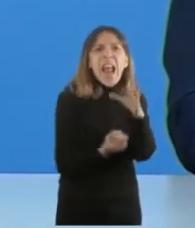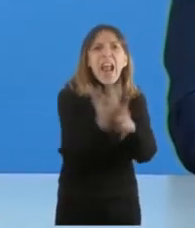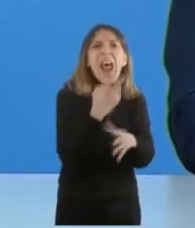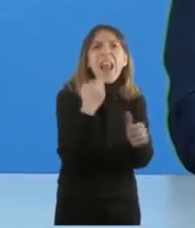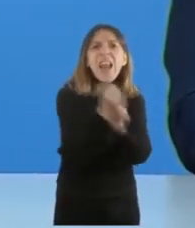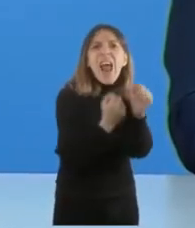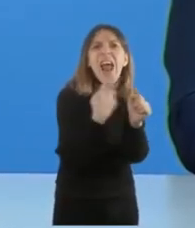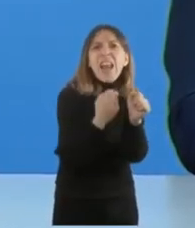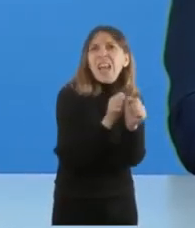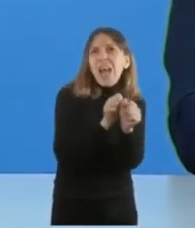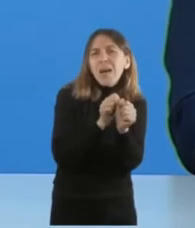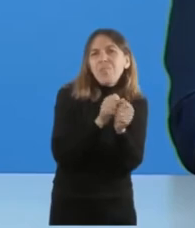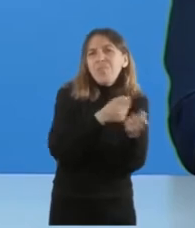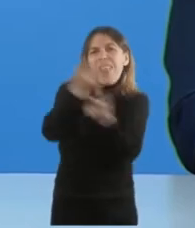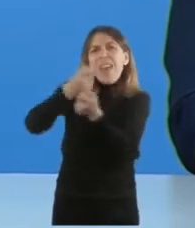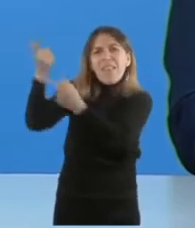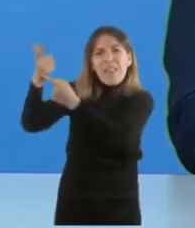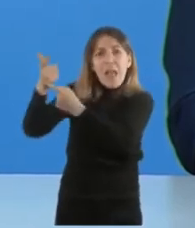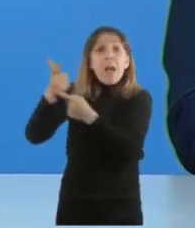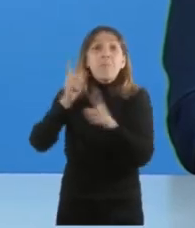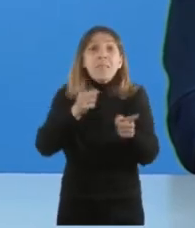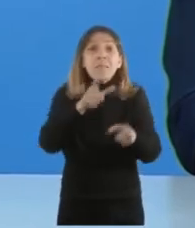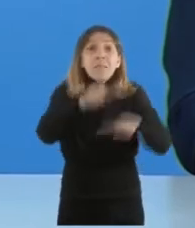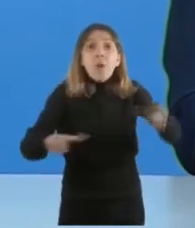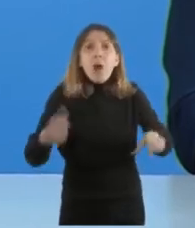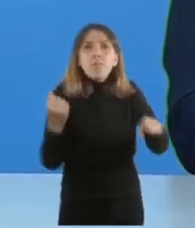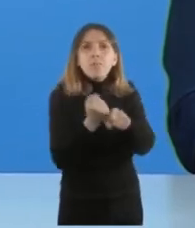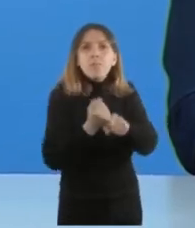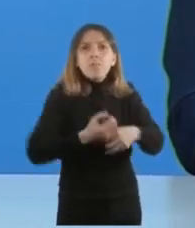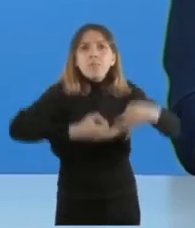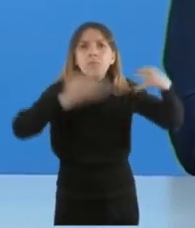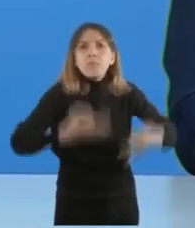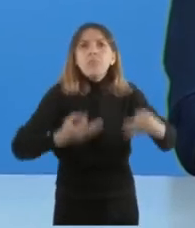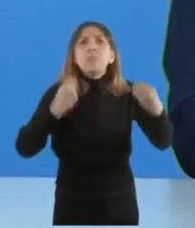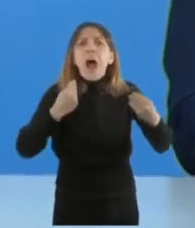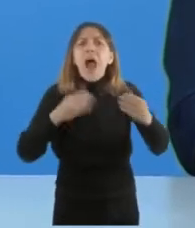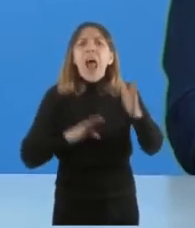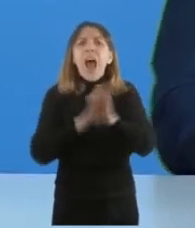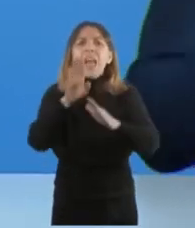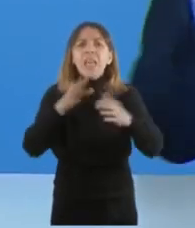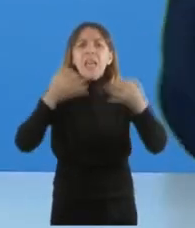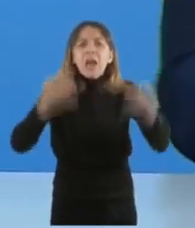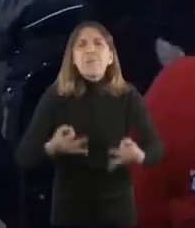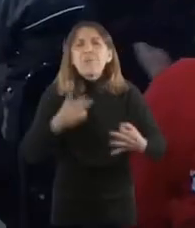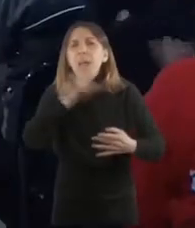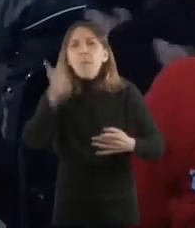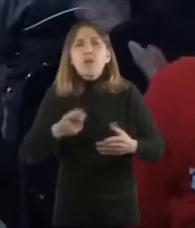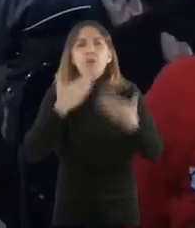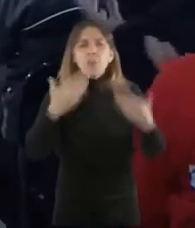poner en valor nuestro talento para poner definitivamente de pie a la Argentina. Muchas gracias. Gracias.